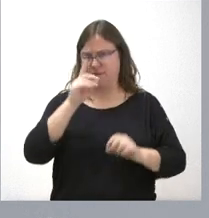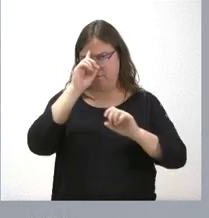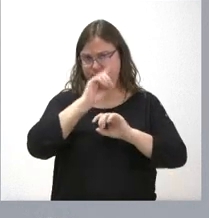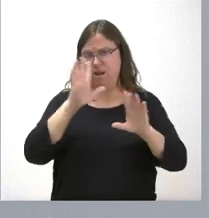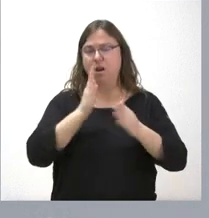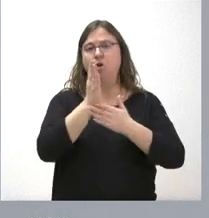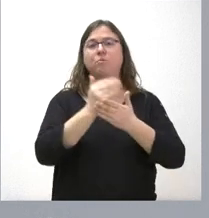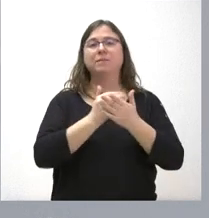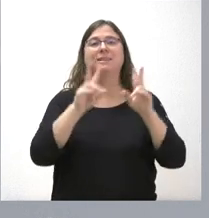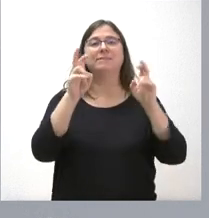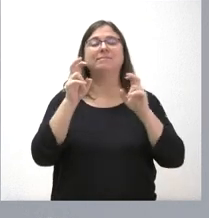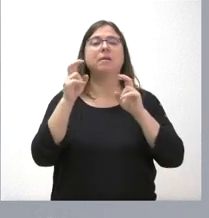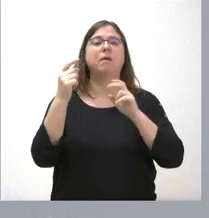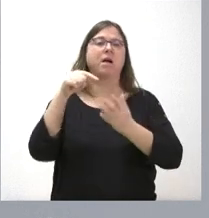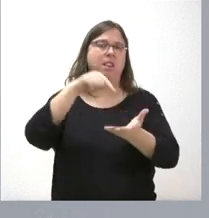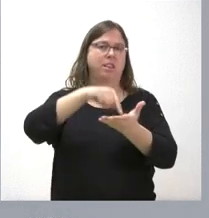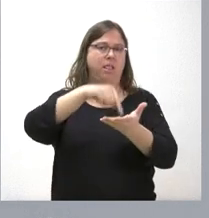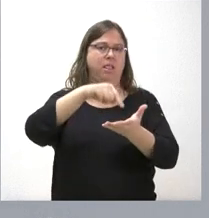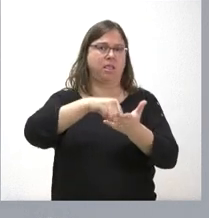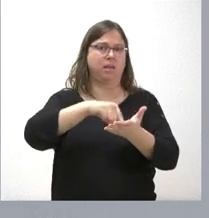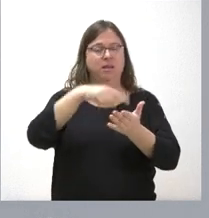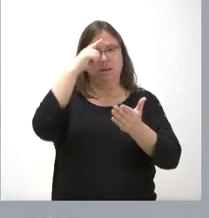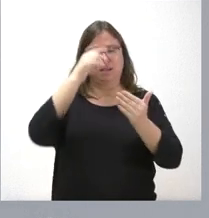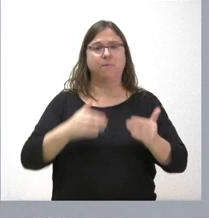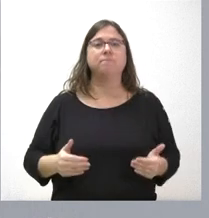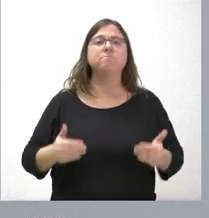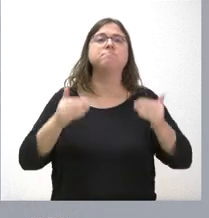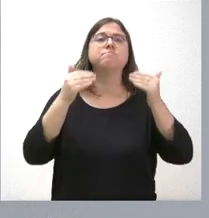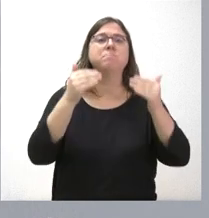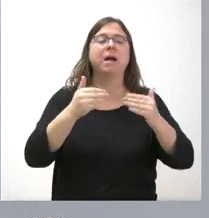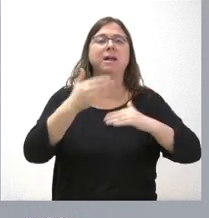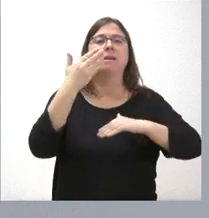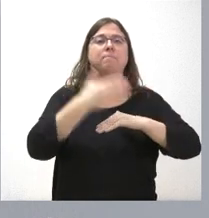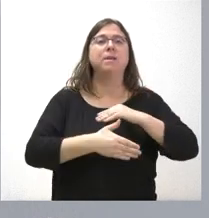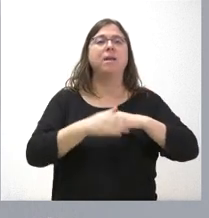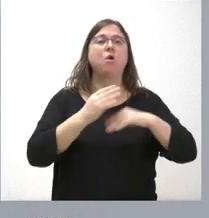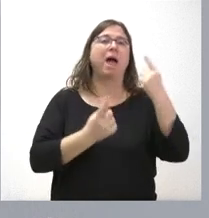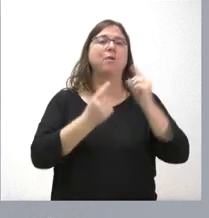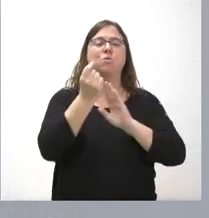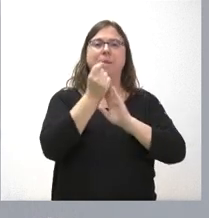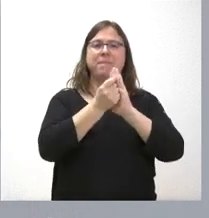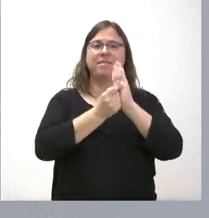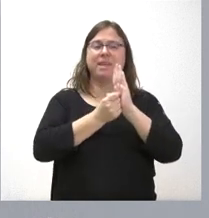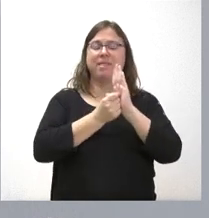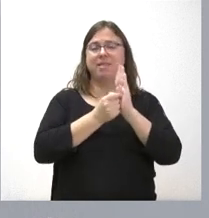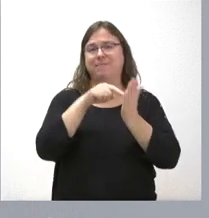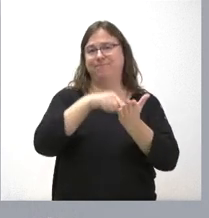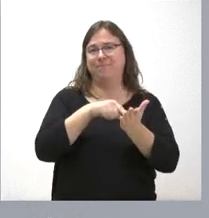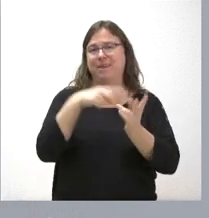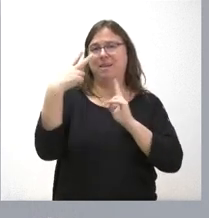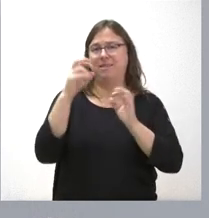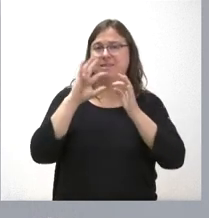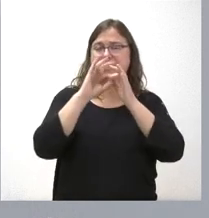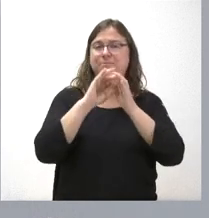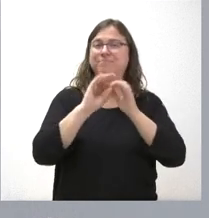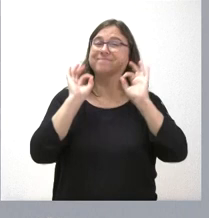materia tributaria, saben ustedes que se prorroga el plazo de vigencia de algunas medidas tributarias, especialmente las que tienen que ver con la